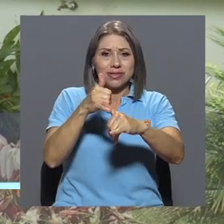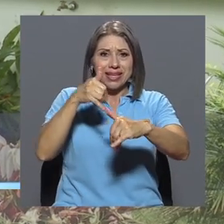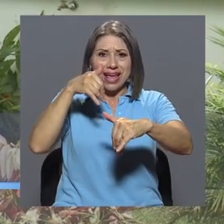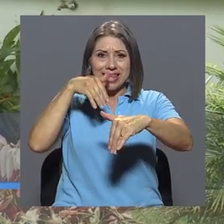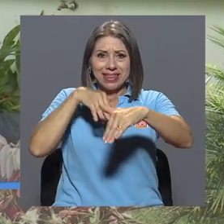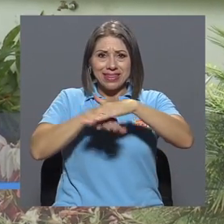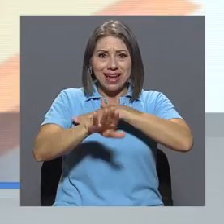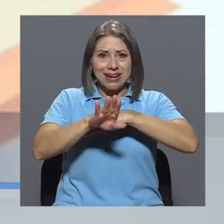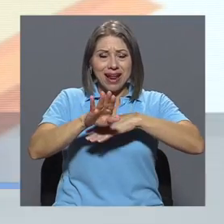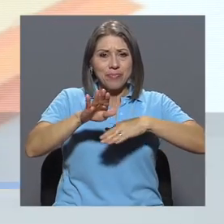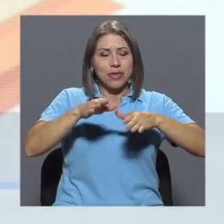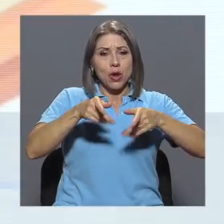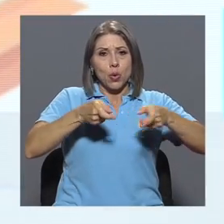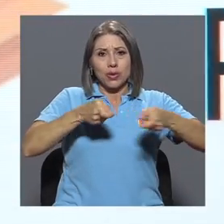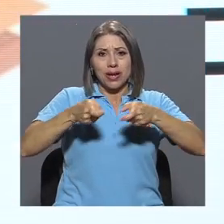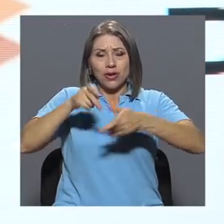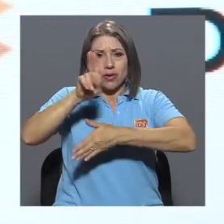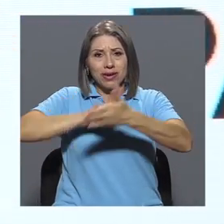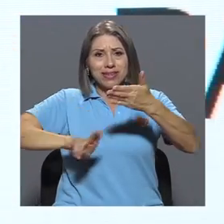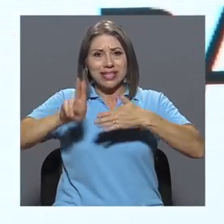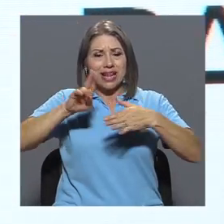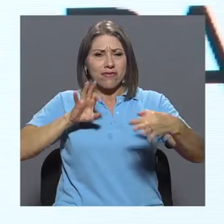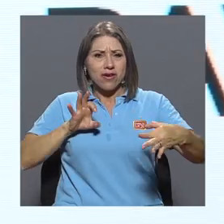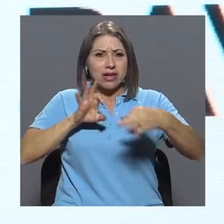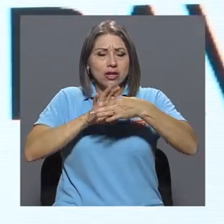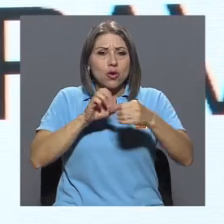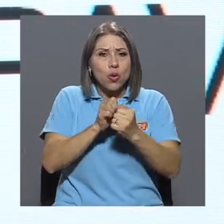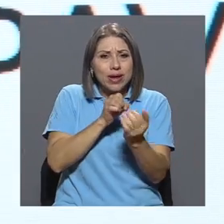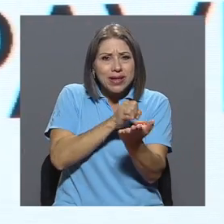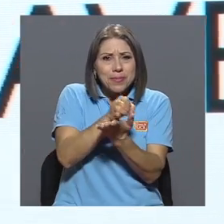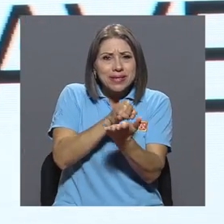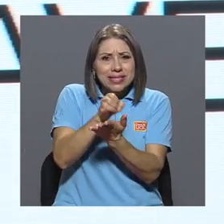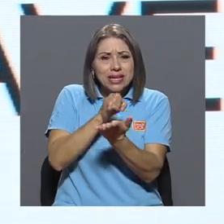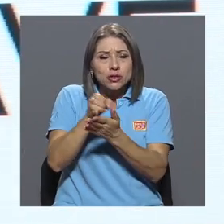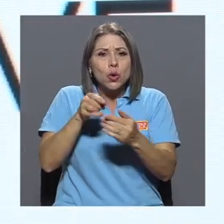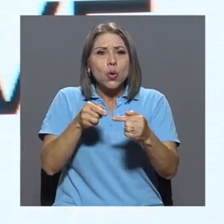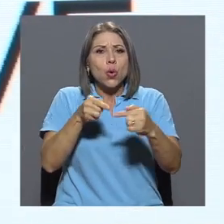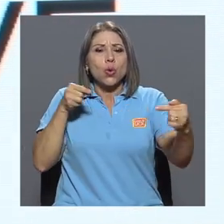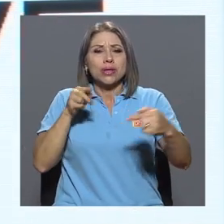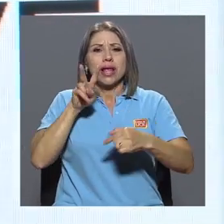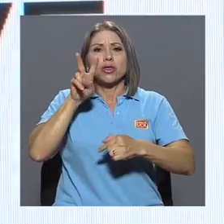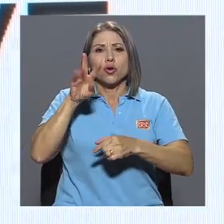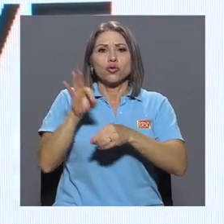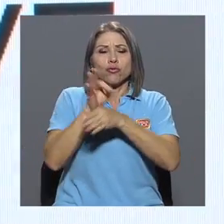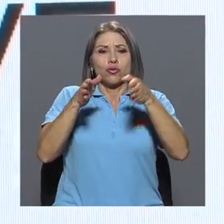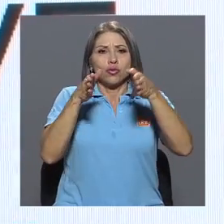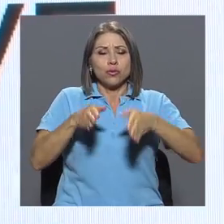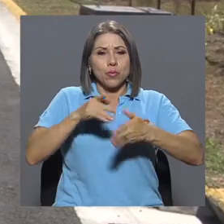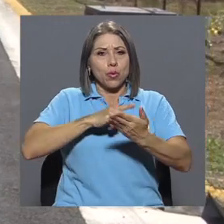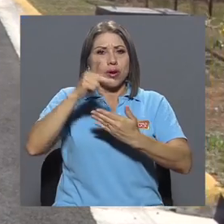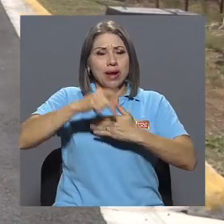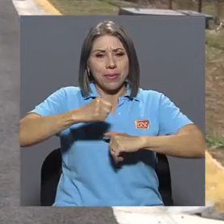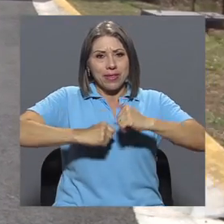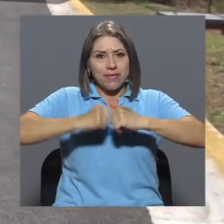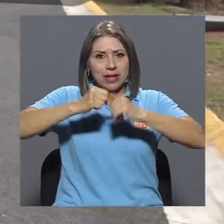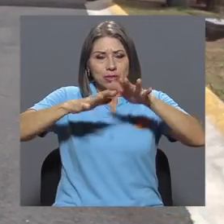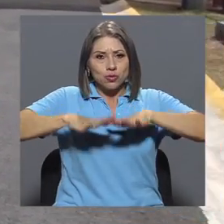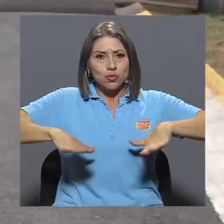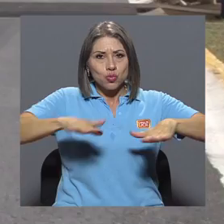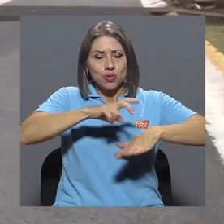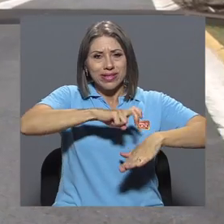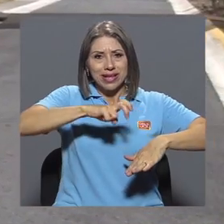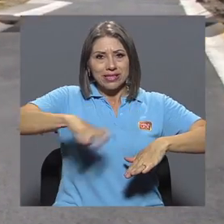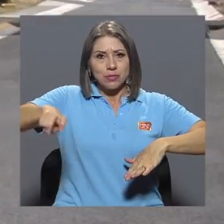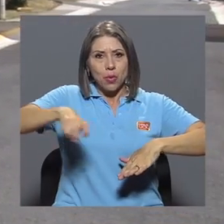relacionada con una investigación en contra de dos funcionarios del Programa de Infraestructura de Transporte. A ambos se les